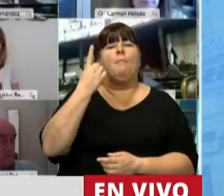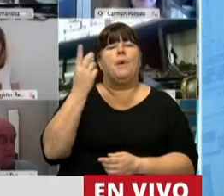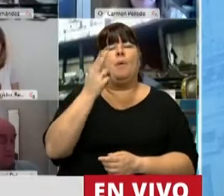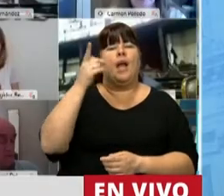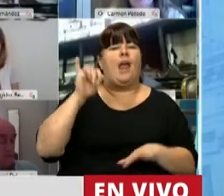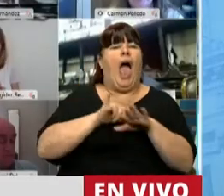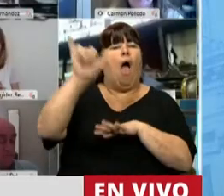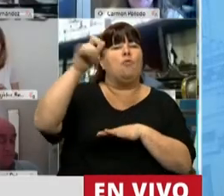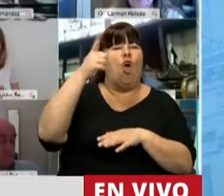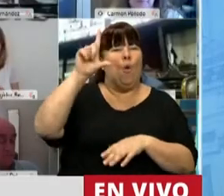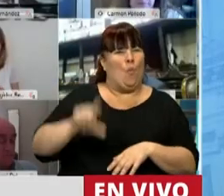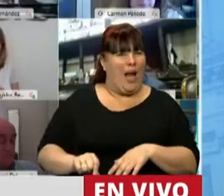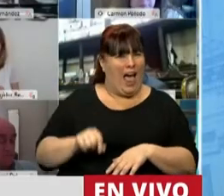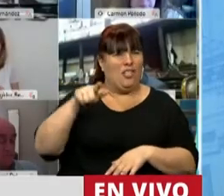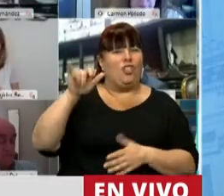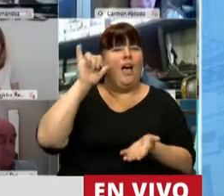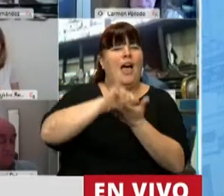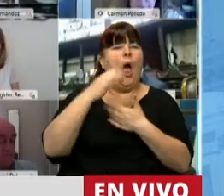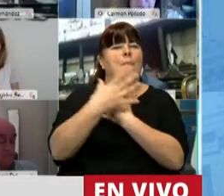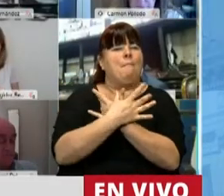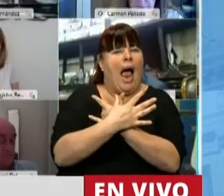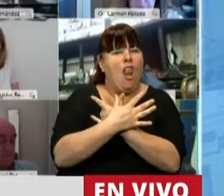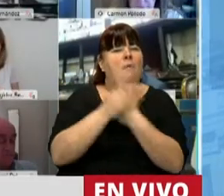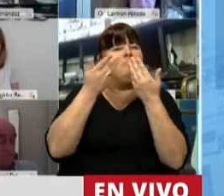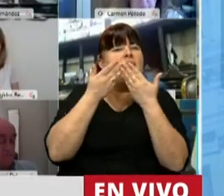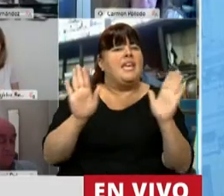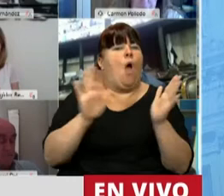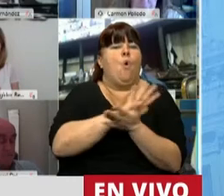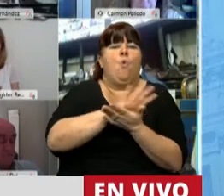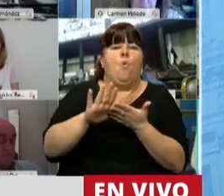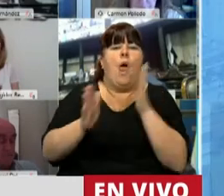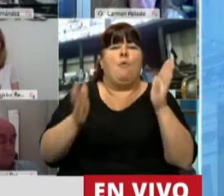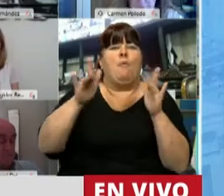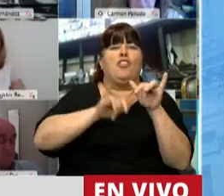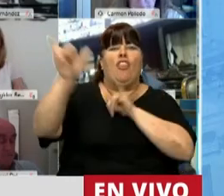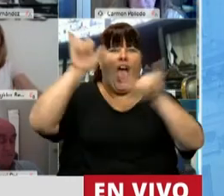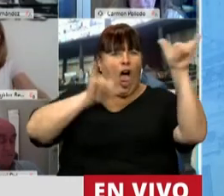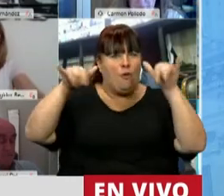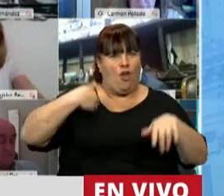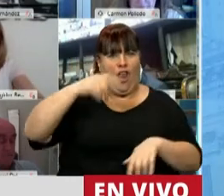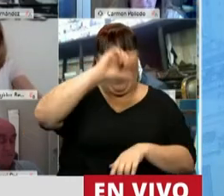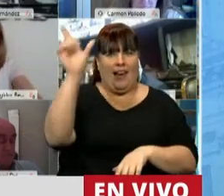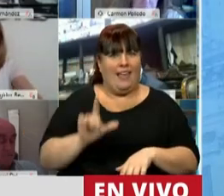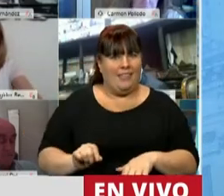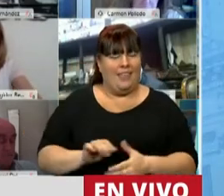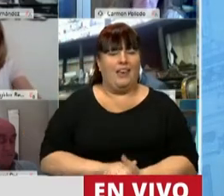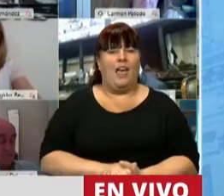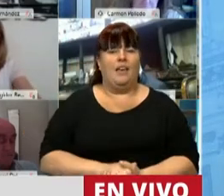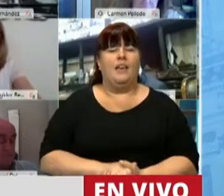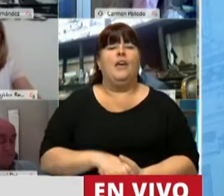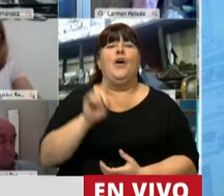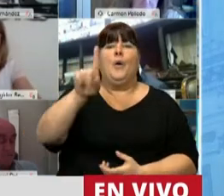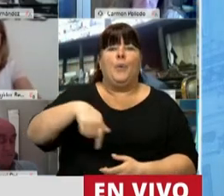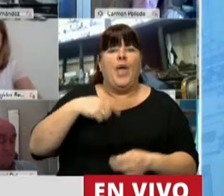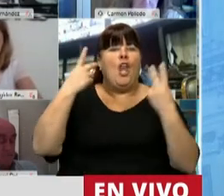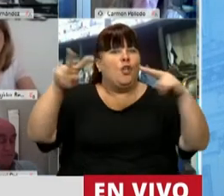una aerolínea low cost de cabotaje desde el aeropuerto del Palomar quedaba inaugurada una nueva era aerocomercial en la República Argentina, provocando así